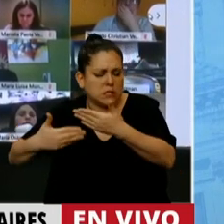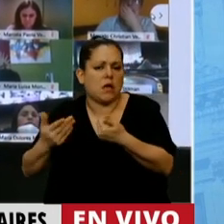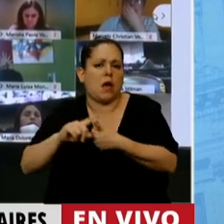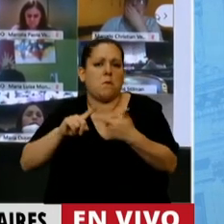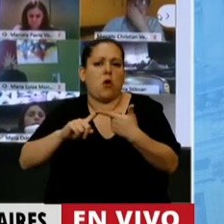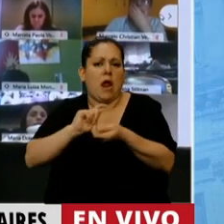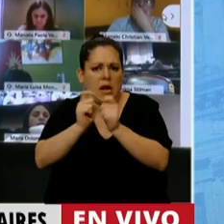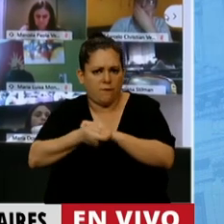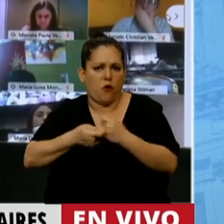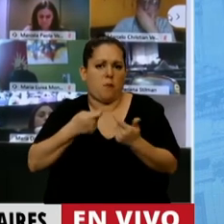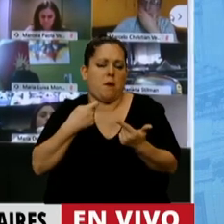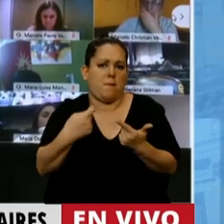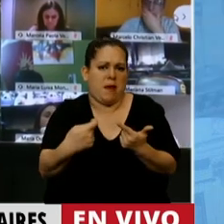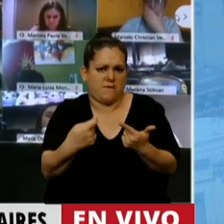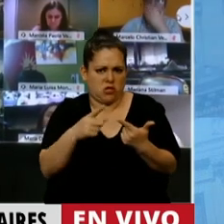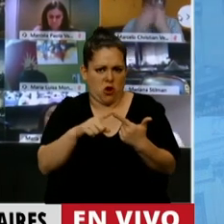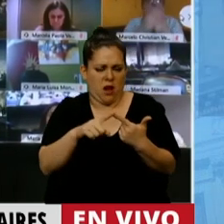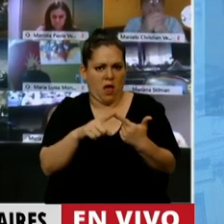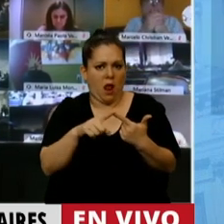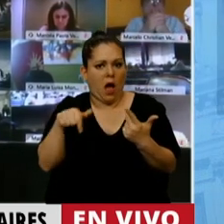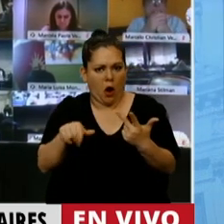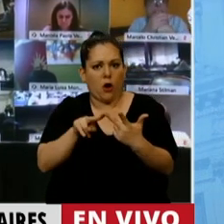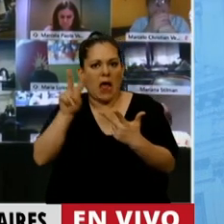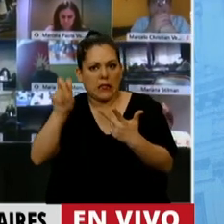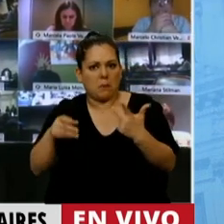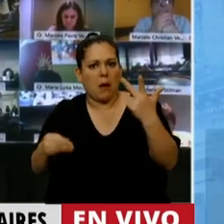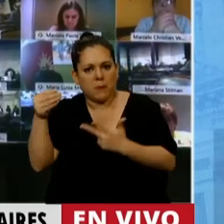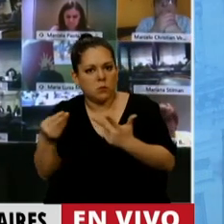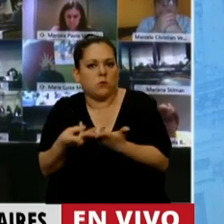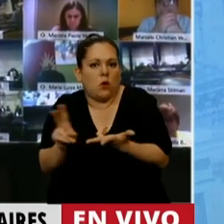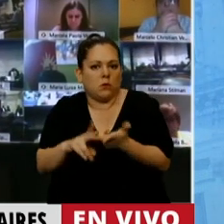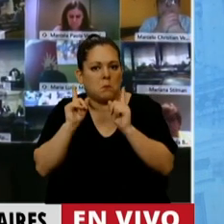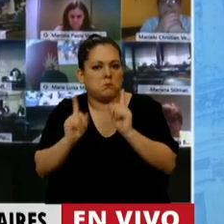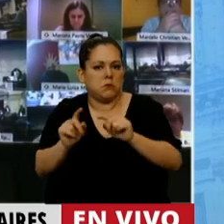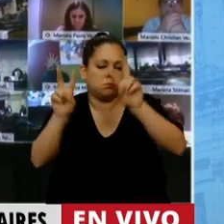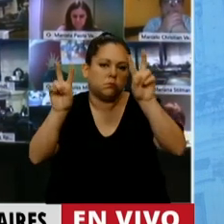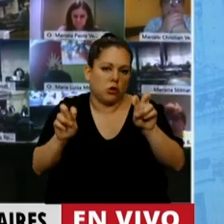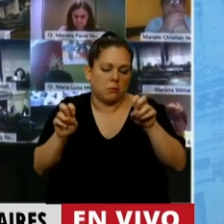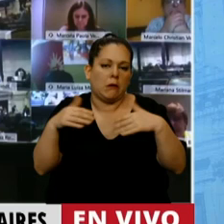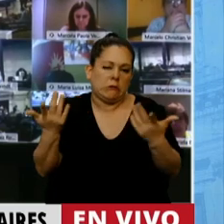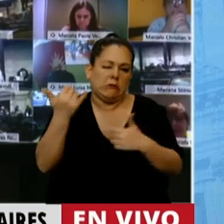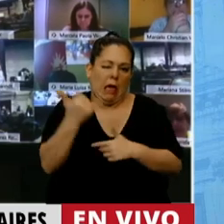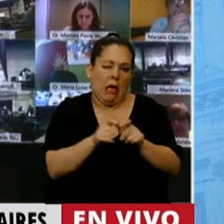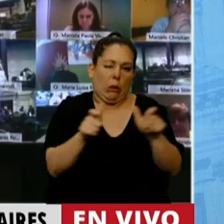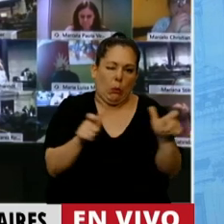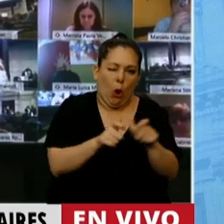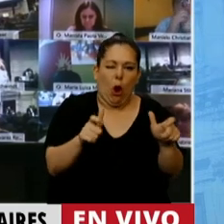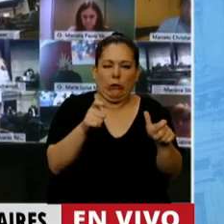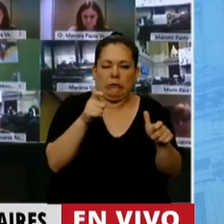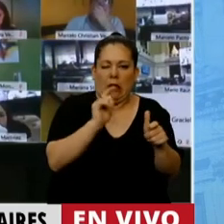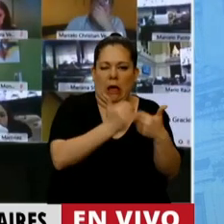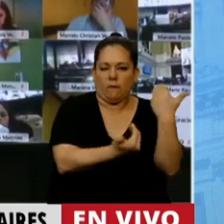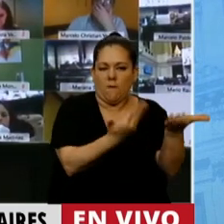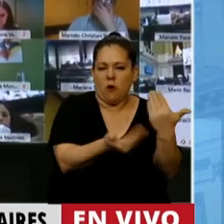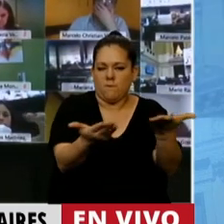reforma previsional, pero ahora con el presupuesto volvemos al mismo tema. Entonces tenemos el negocio de las Lelix y demás, y entonces